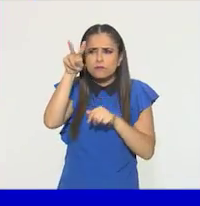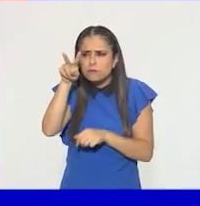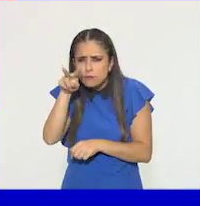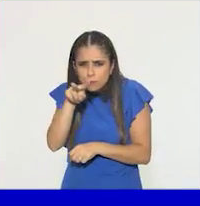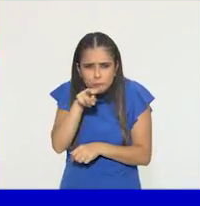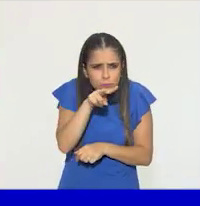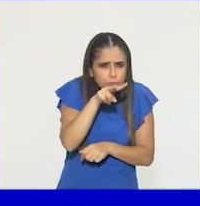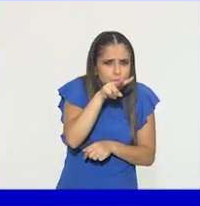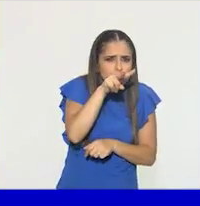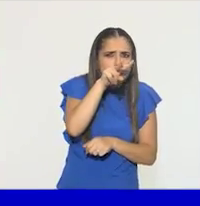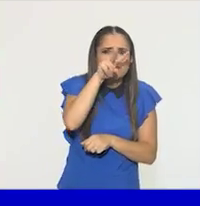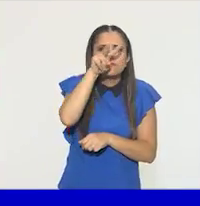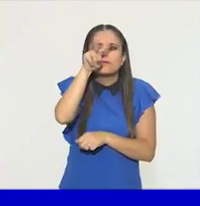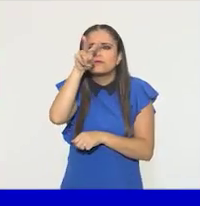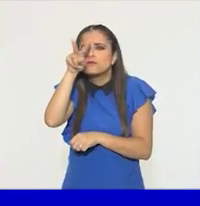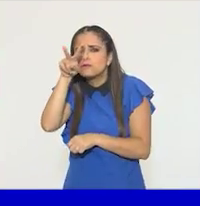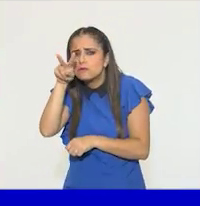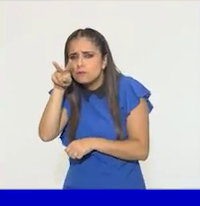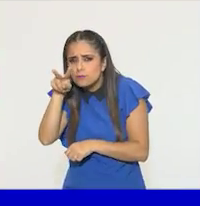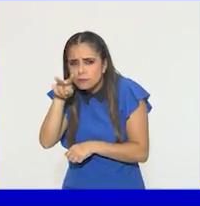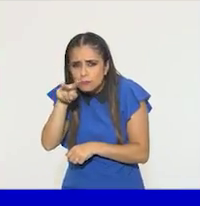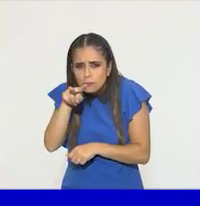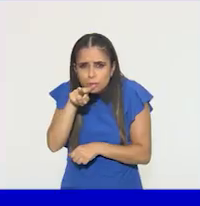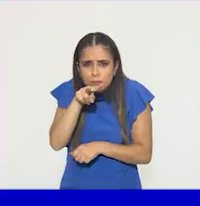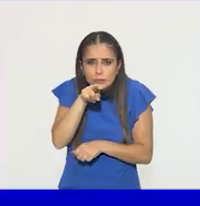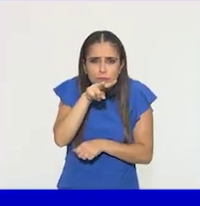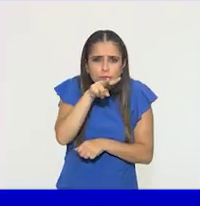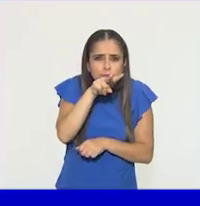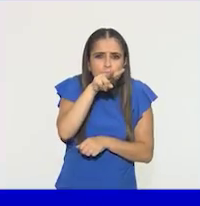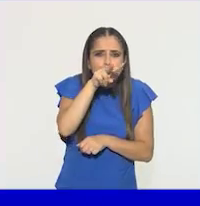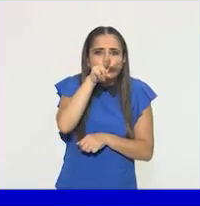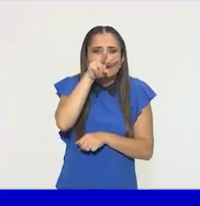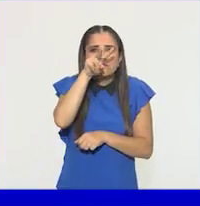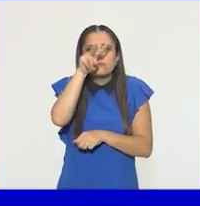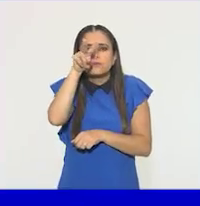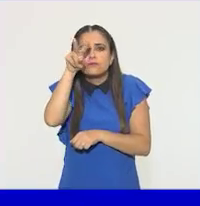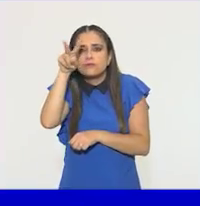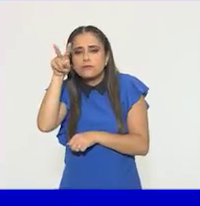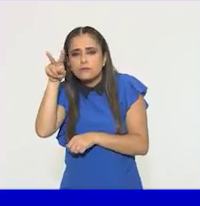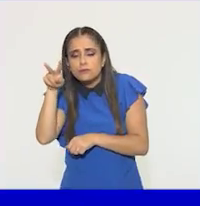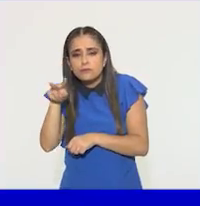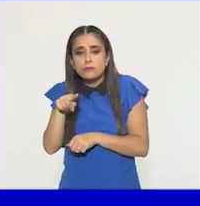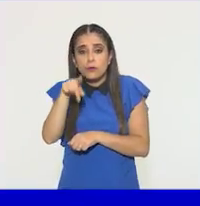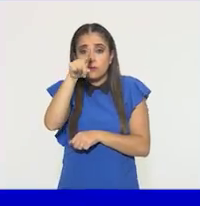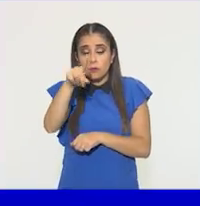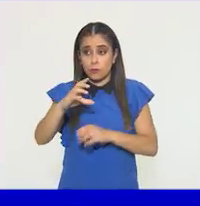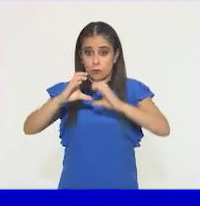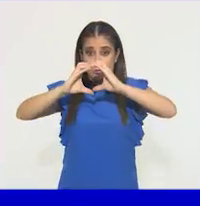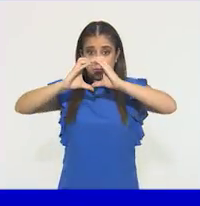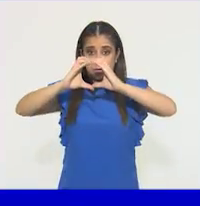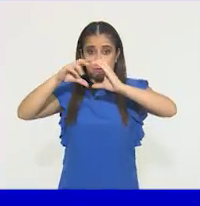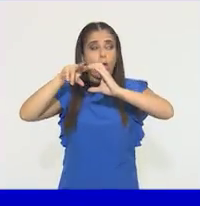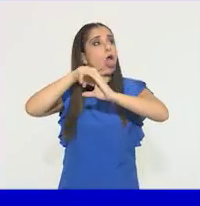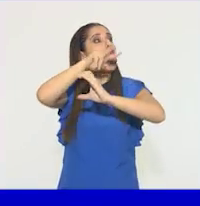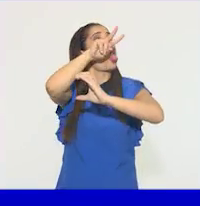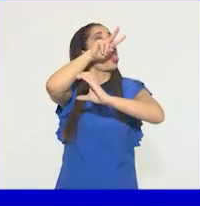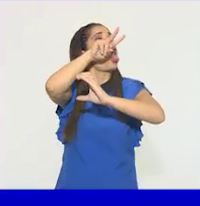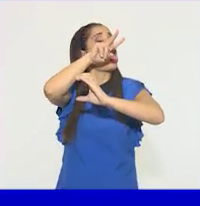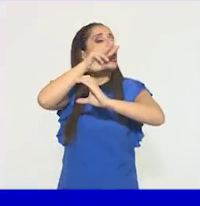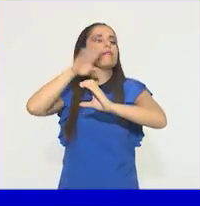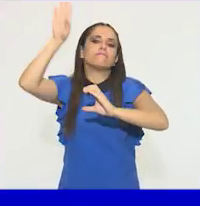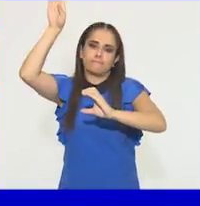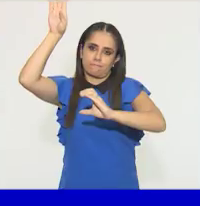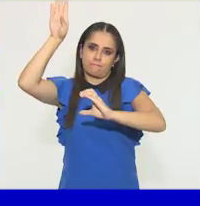círculo, todos mirándolo. Ajá. Quietecitos. Cada vez que pierdas de vista el círculo, levanta una mano.